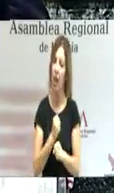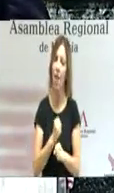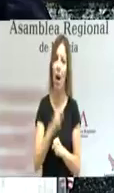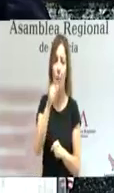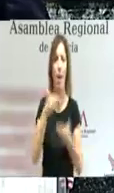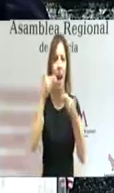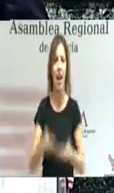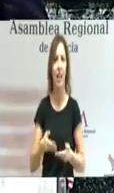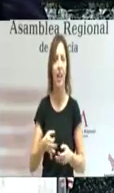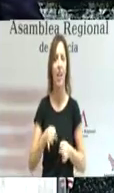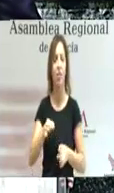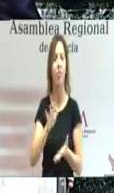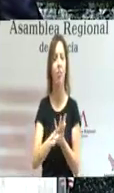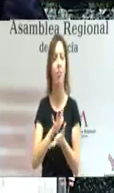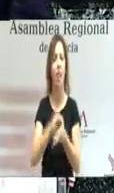garantizar seguridad.